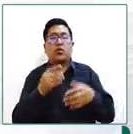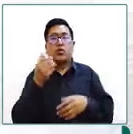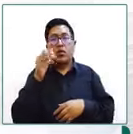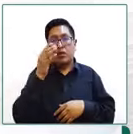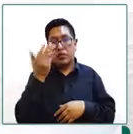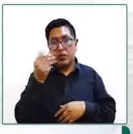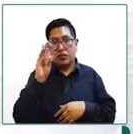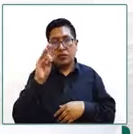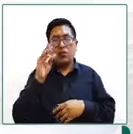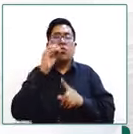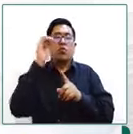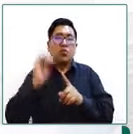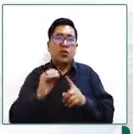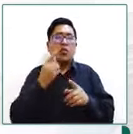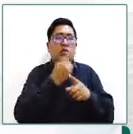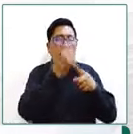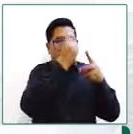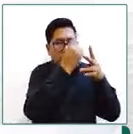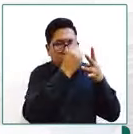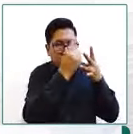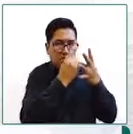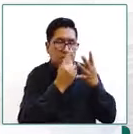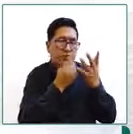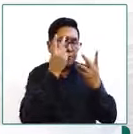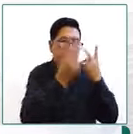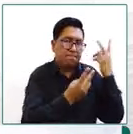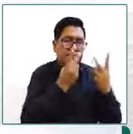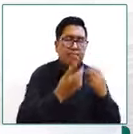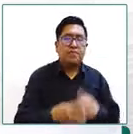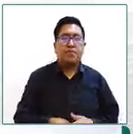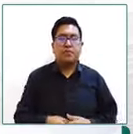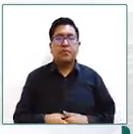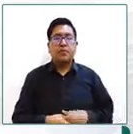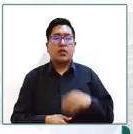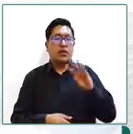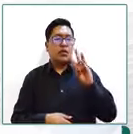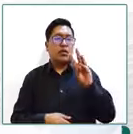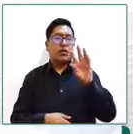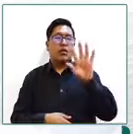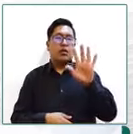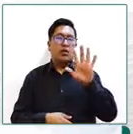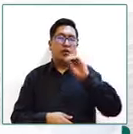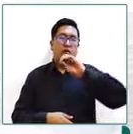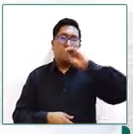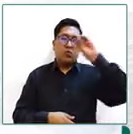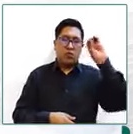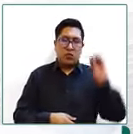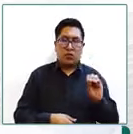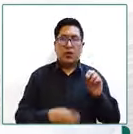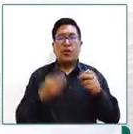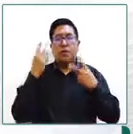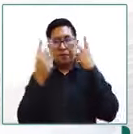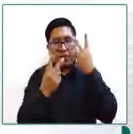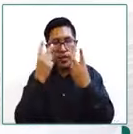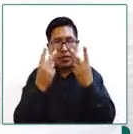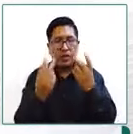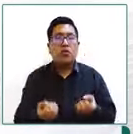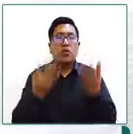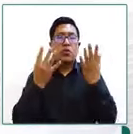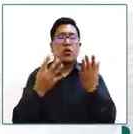es decir que el 75% de estas visitas son